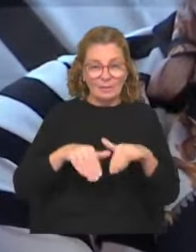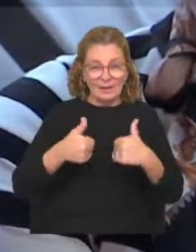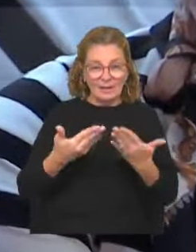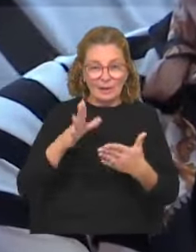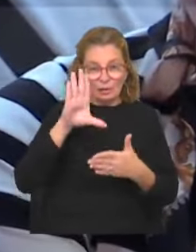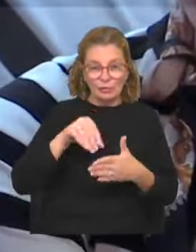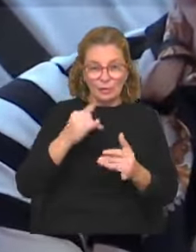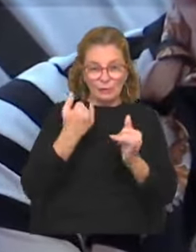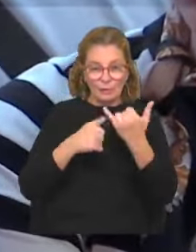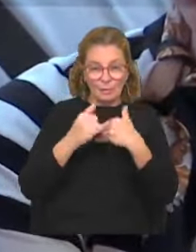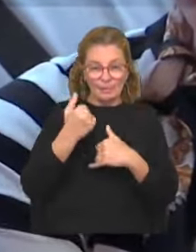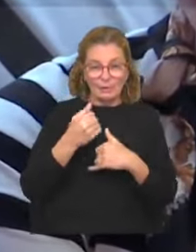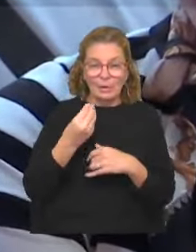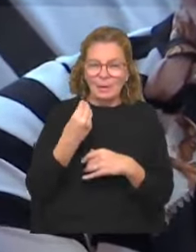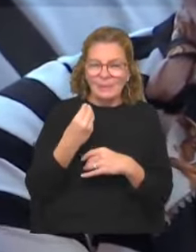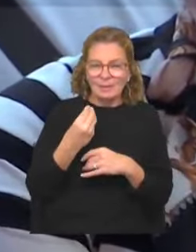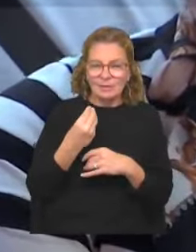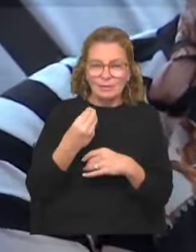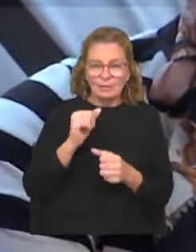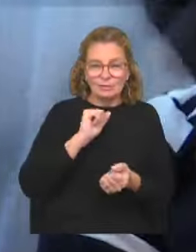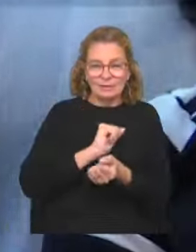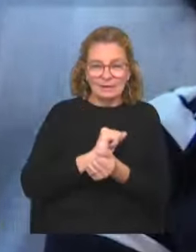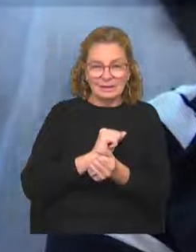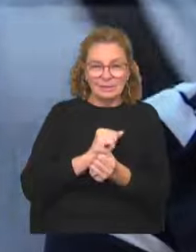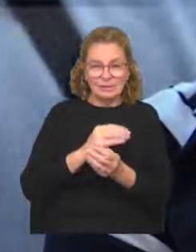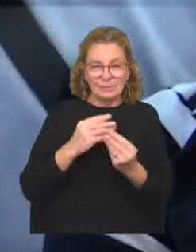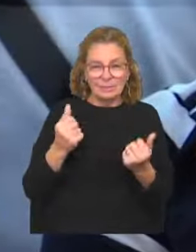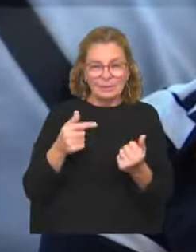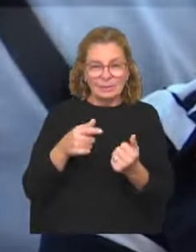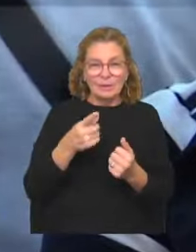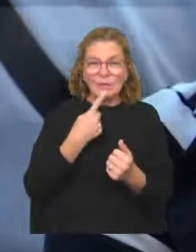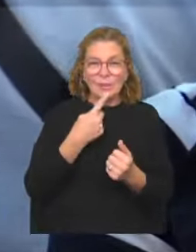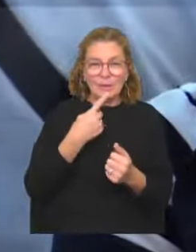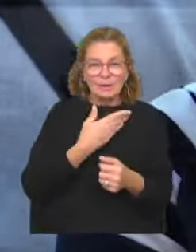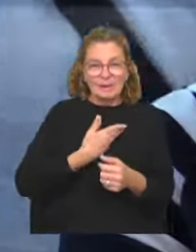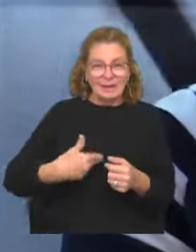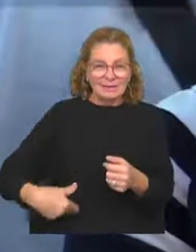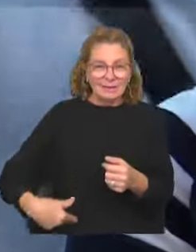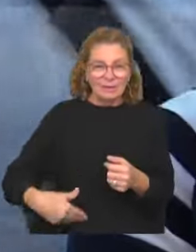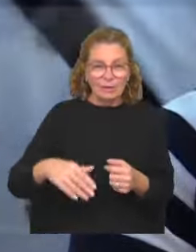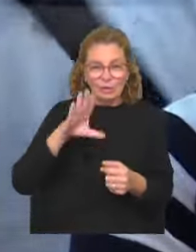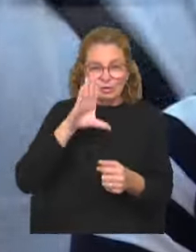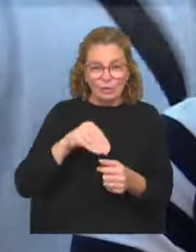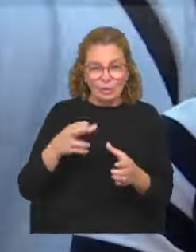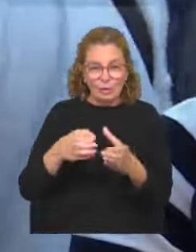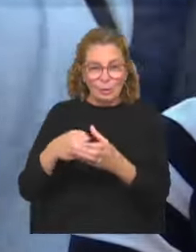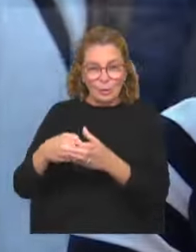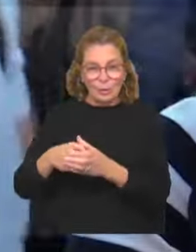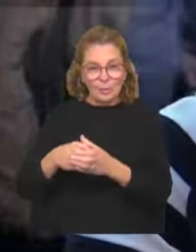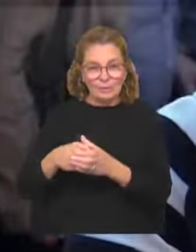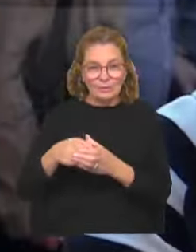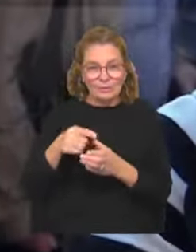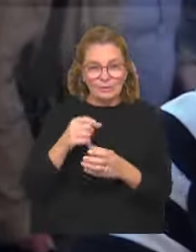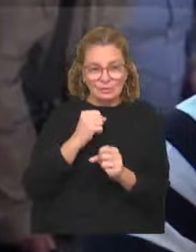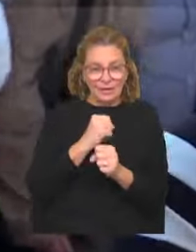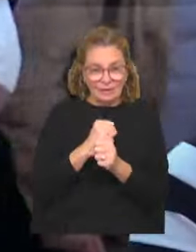toda la información sobre lo que pasó y sobre los detenidos desaparecidos. Tiene que ser una política de Estado, todos los partidos nutren estos